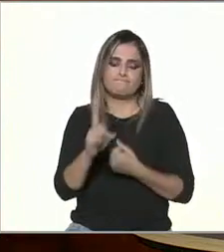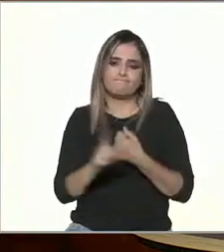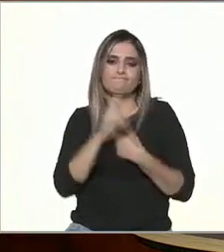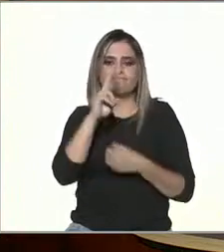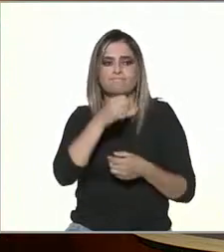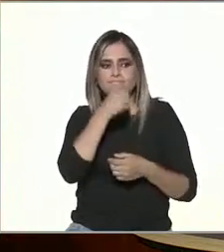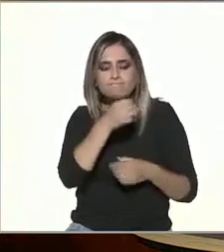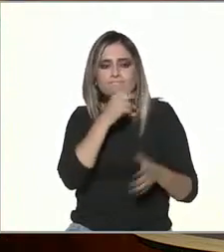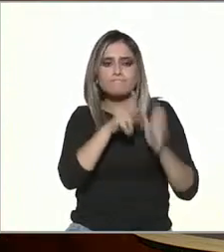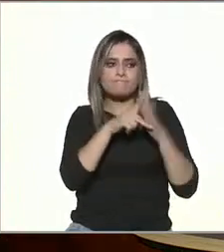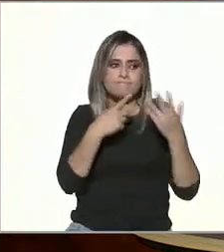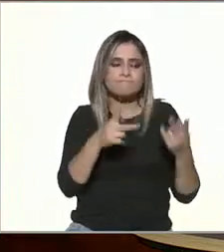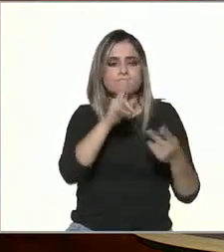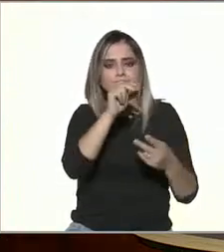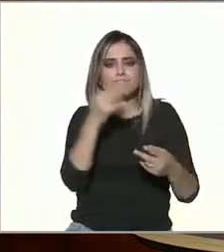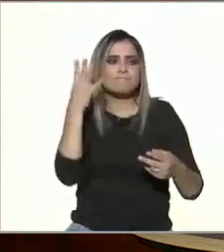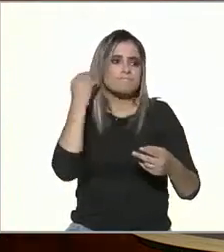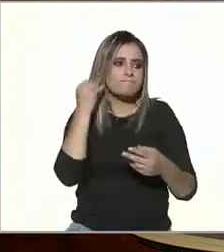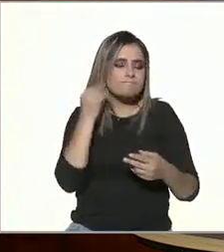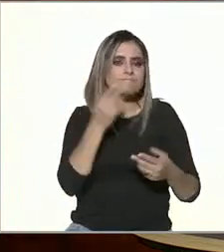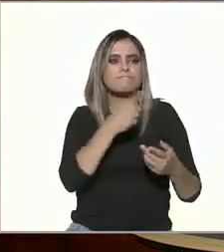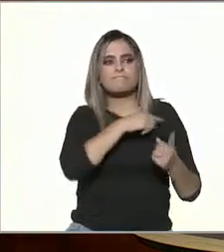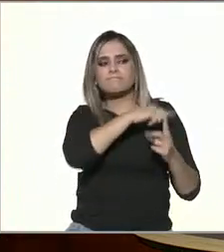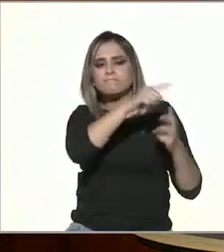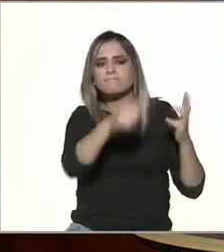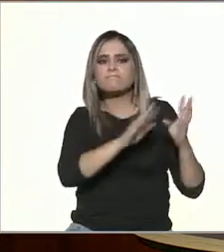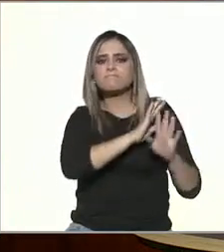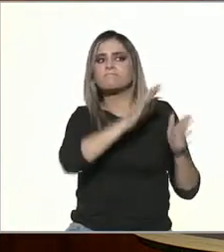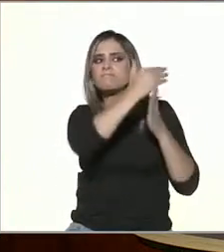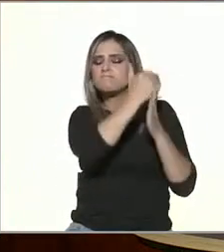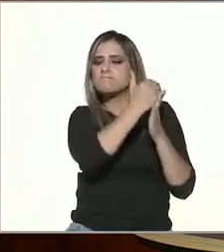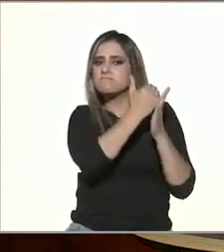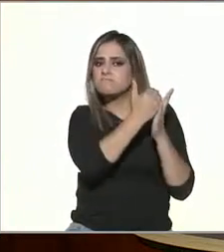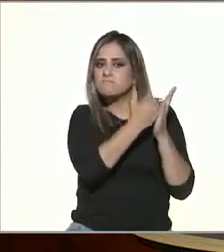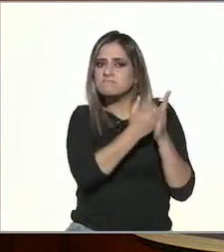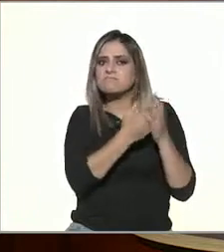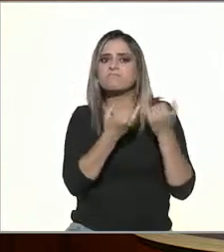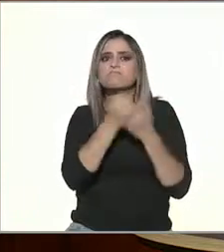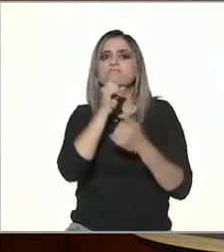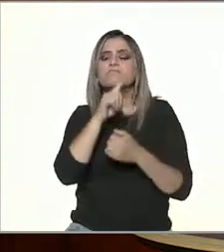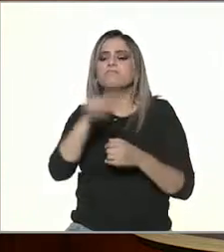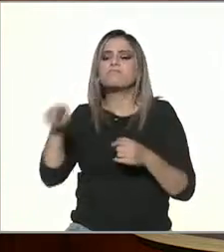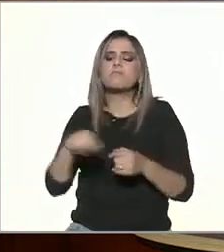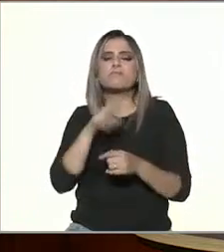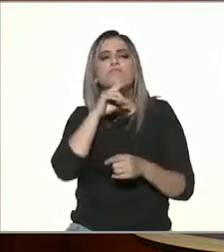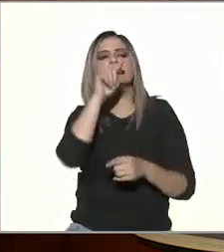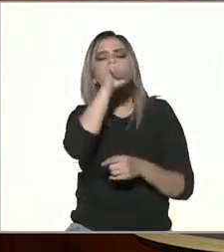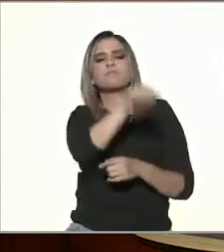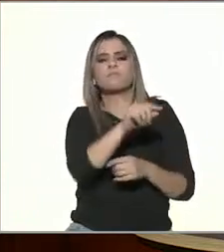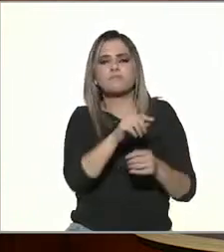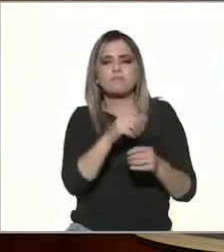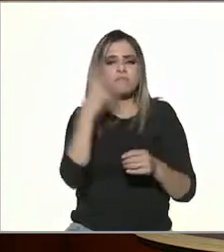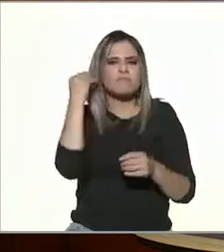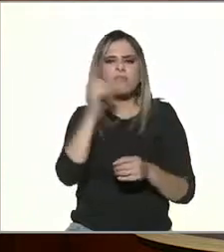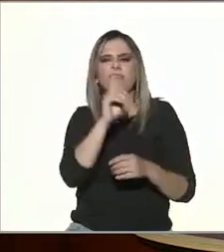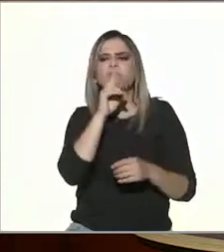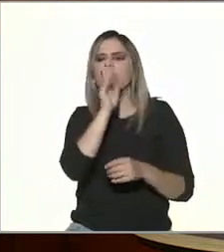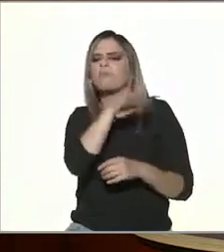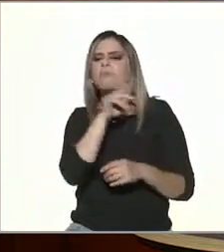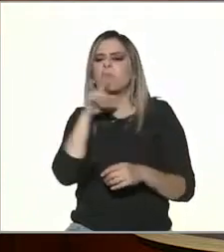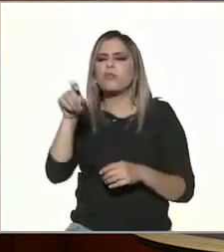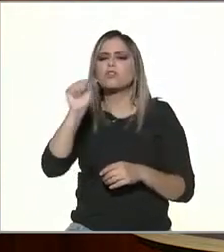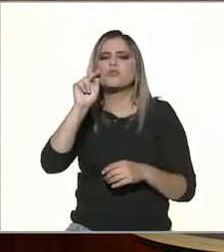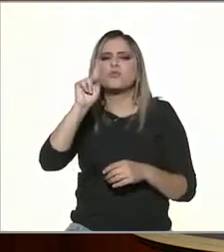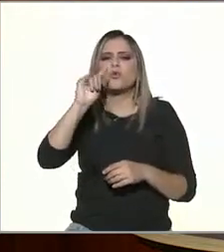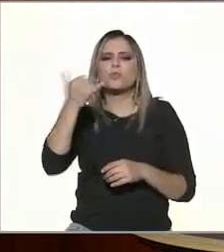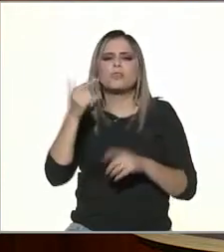comunicación ¿cuántos de nosotros no dejamos de escuchar la radio y ahora ya inclusive por Spotify? bueno que nos pueden escuchar en Spotify y ¿cuántos de nosotros